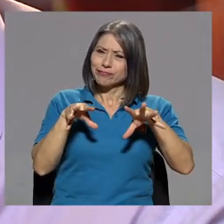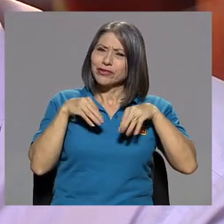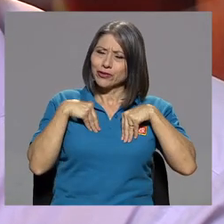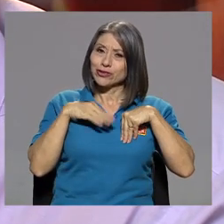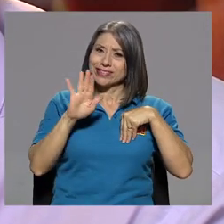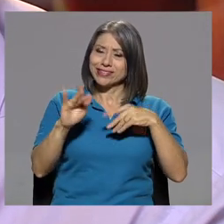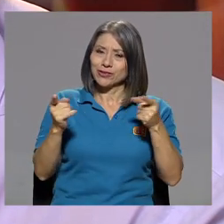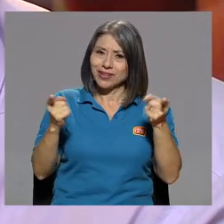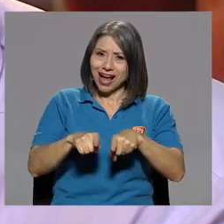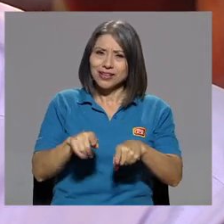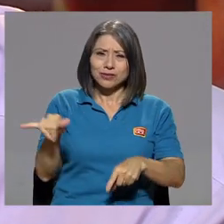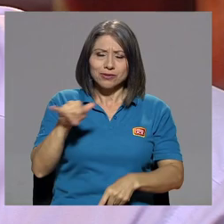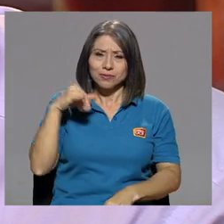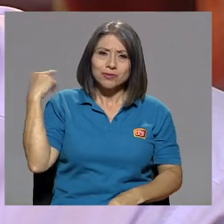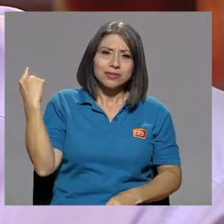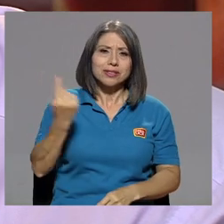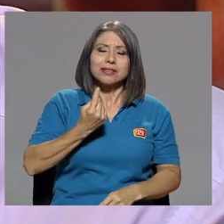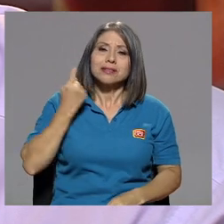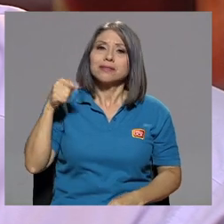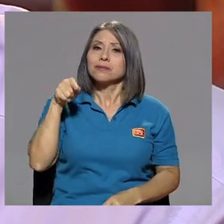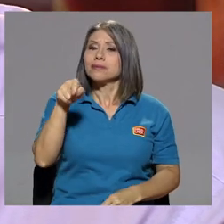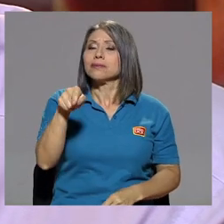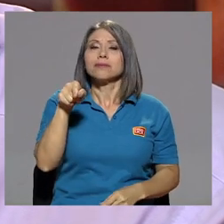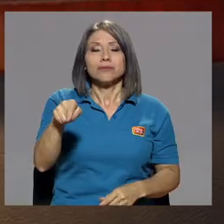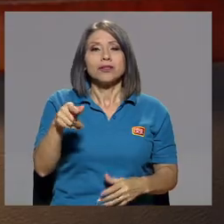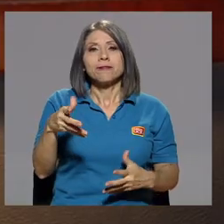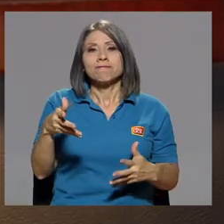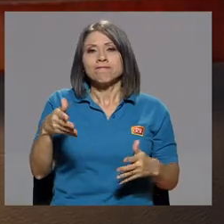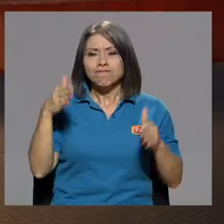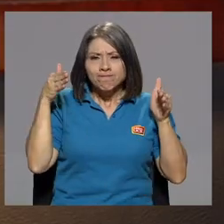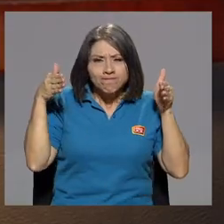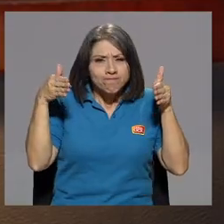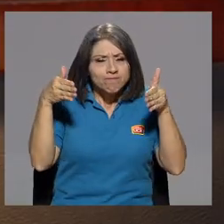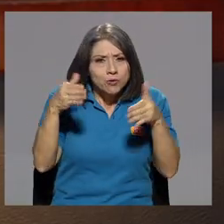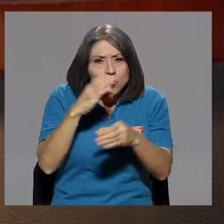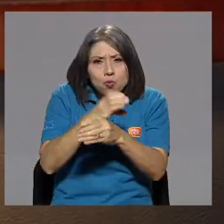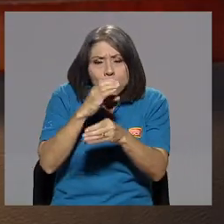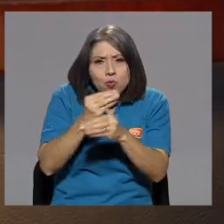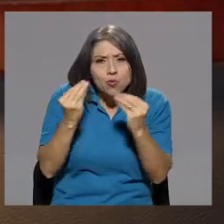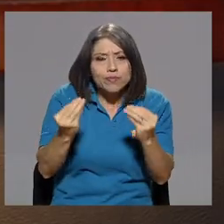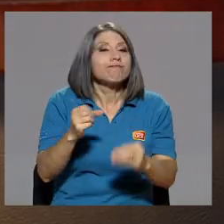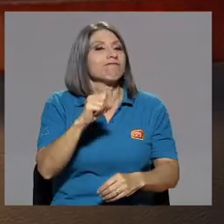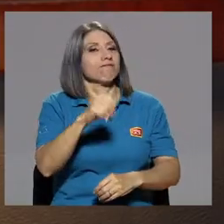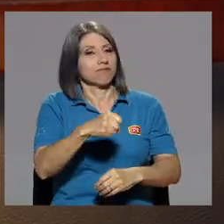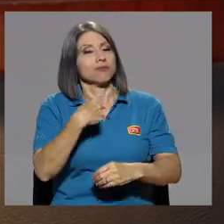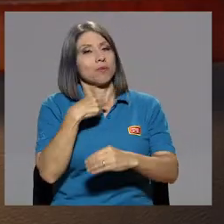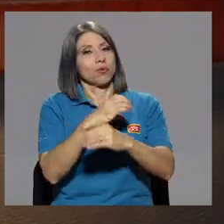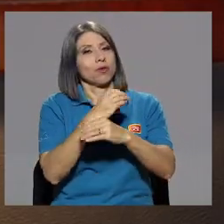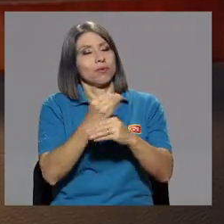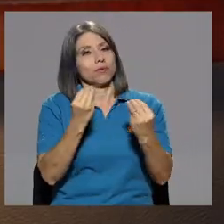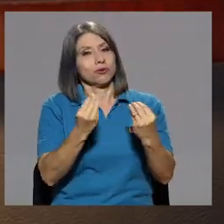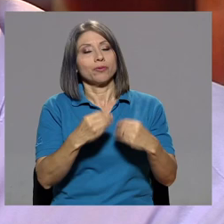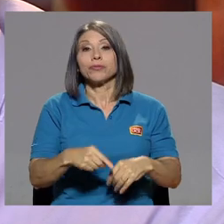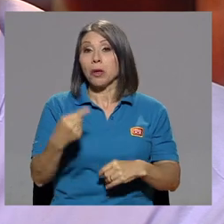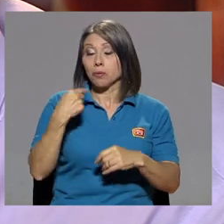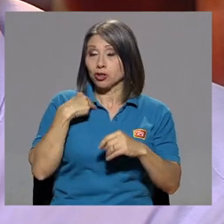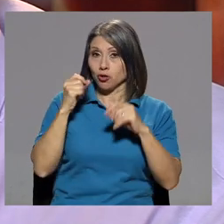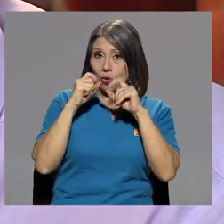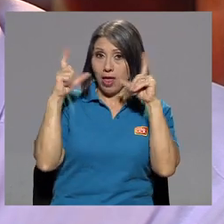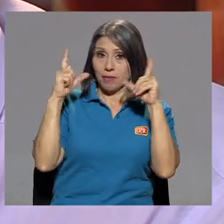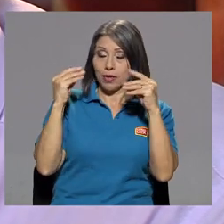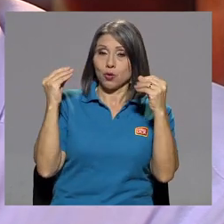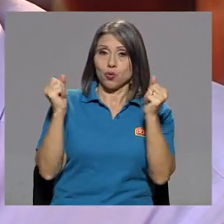en su caso, como siempre se dedicó a esto de cuidarse tanto. Me cuido mucho. Yo admiro mucho que